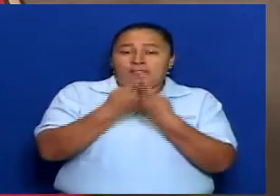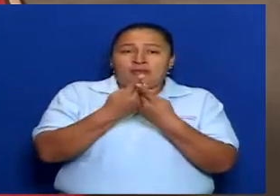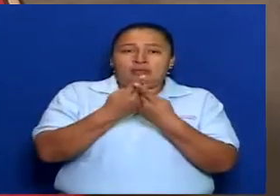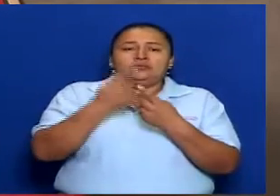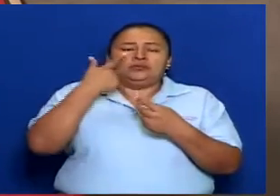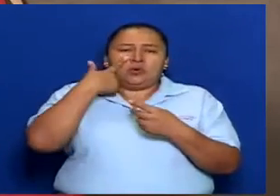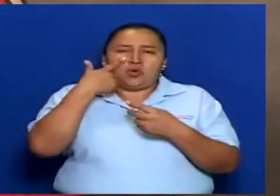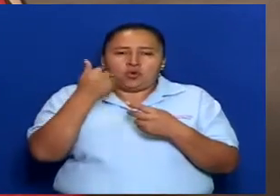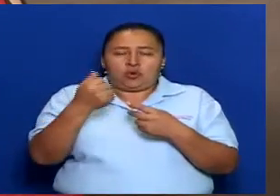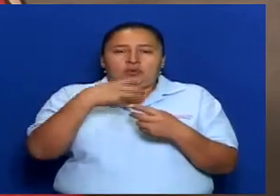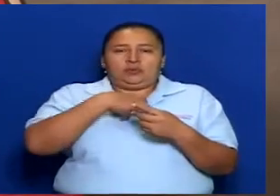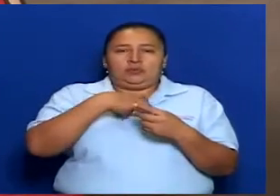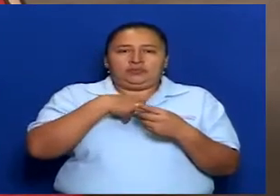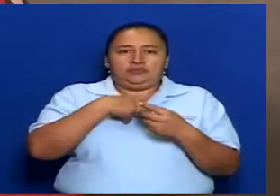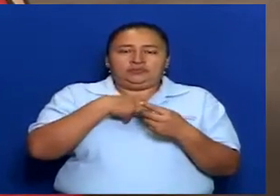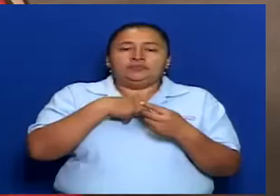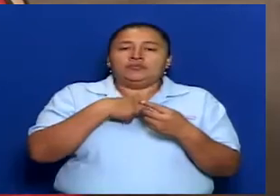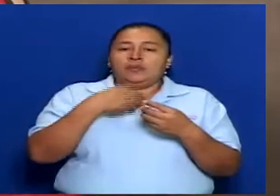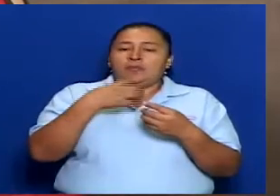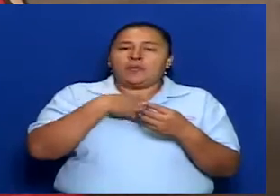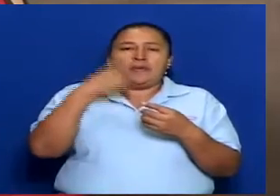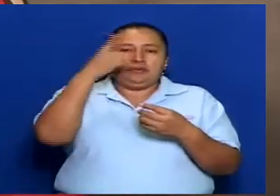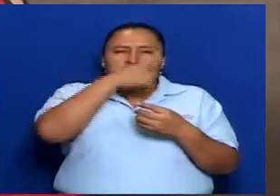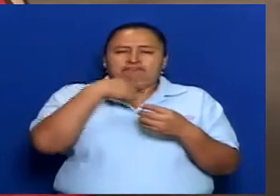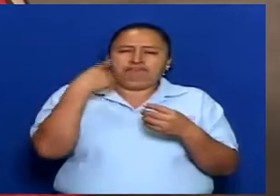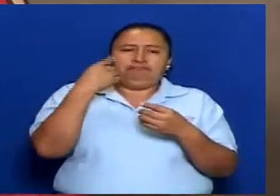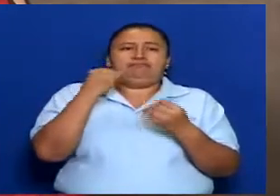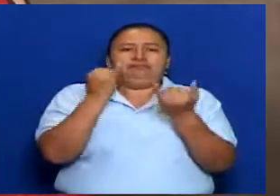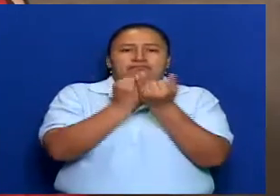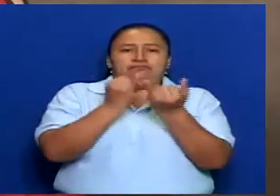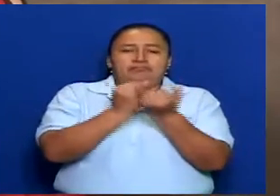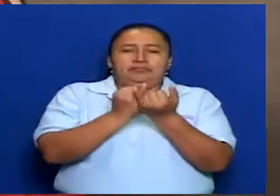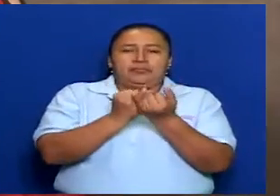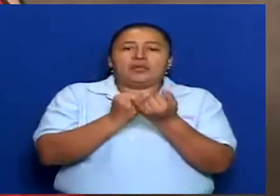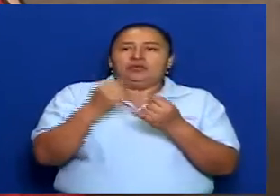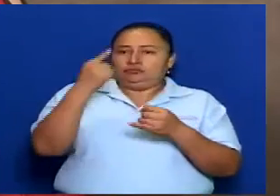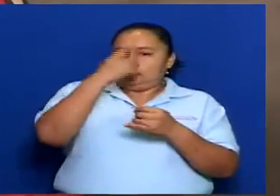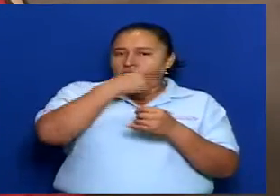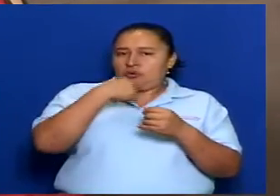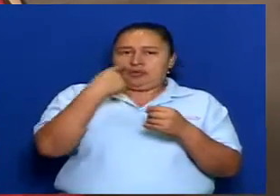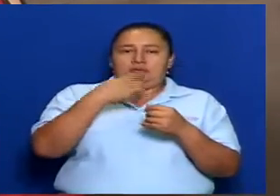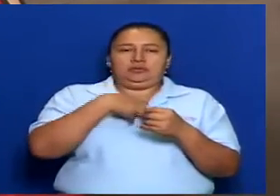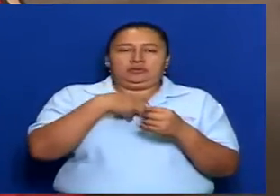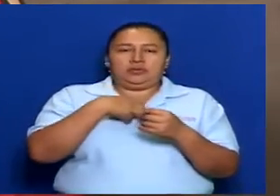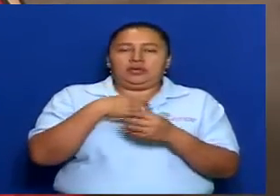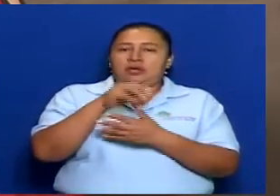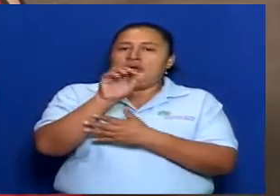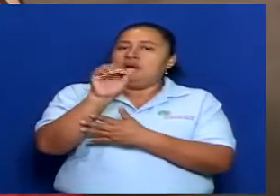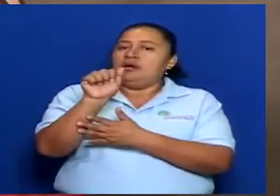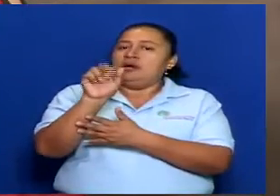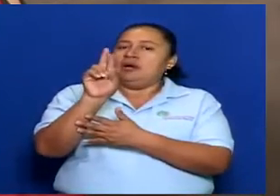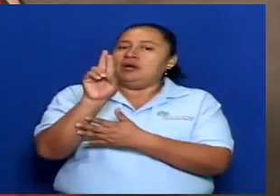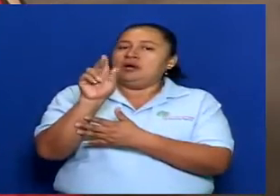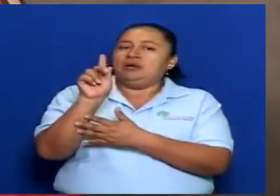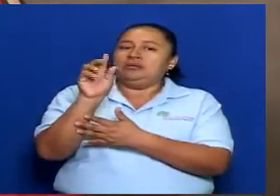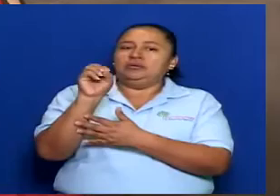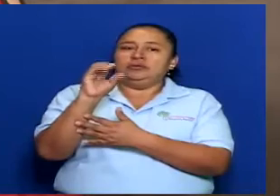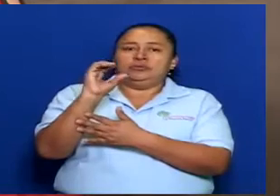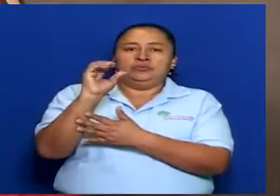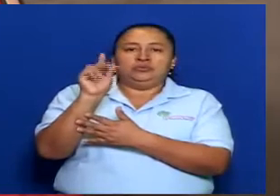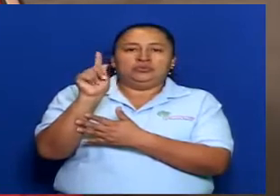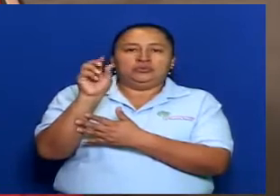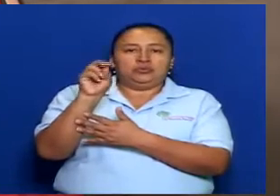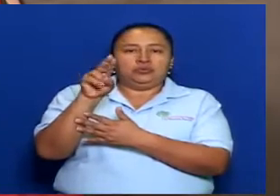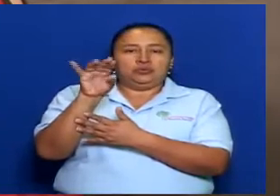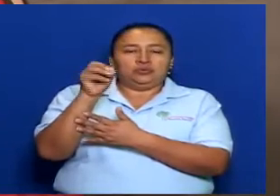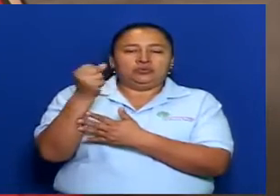identidad. Nosotros somos idénticos, autóctonos, con nuestras costumbres muy propias,